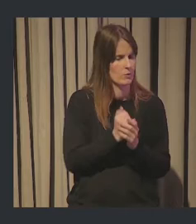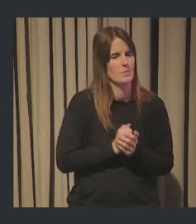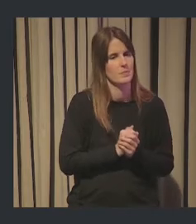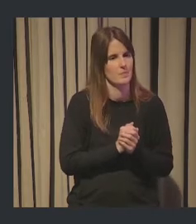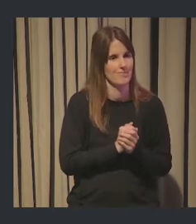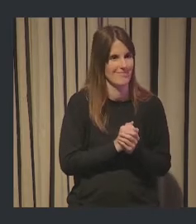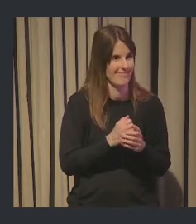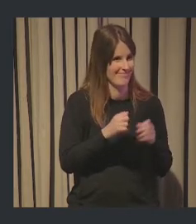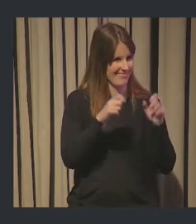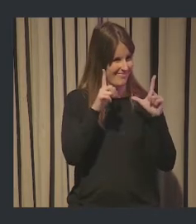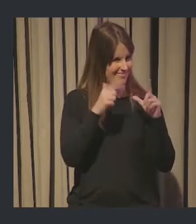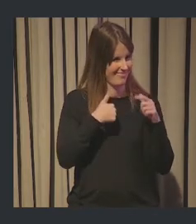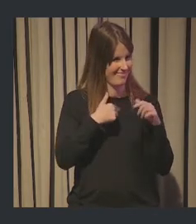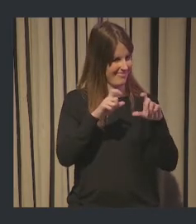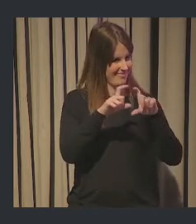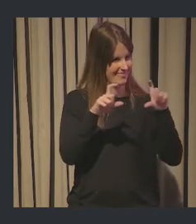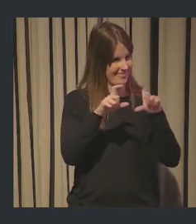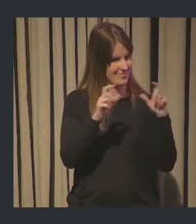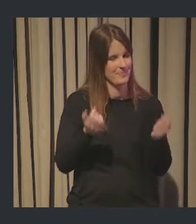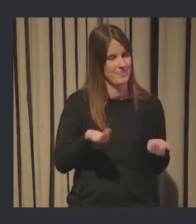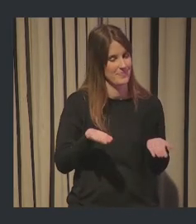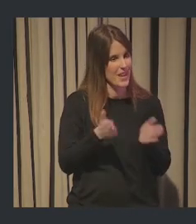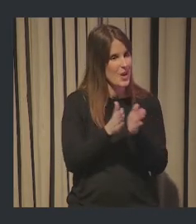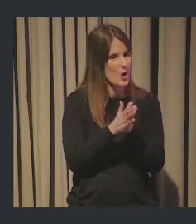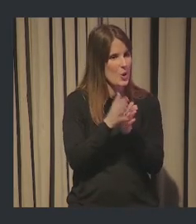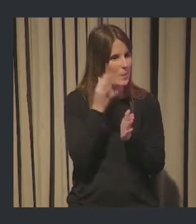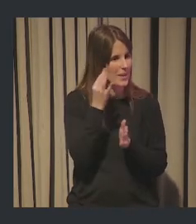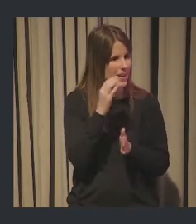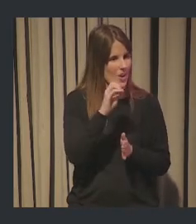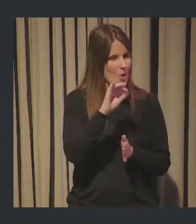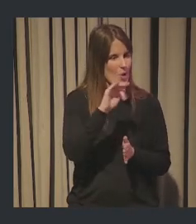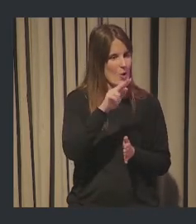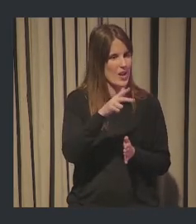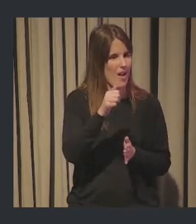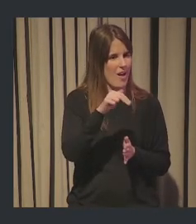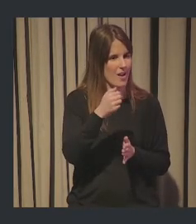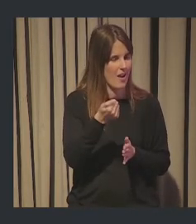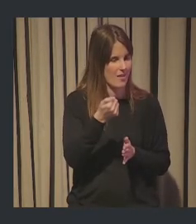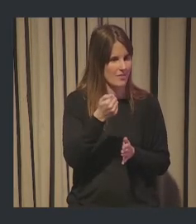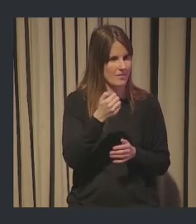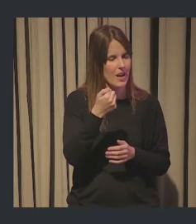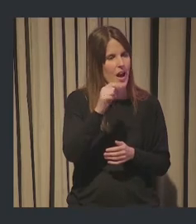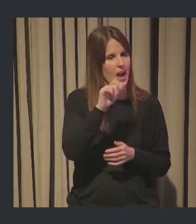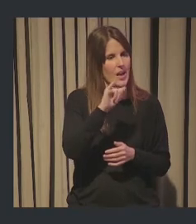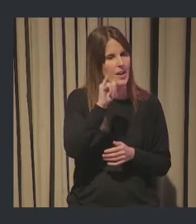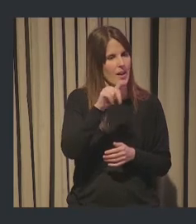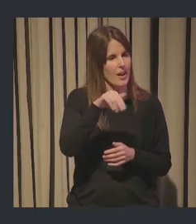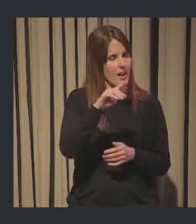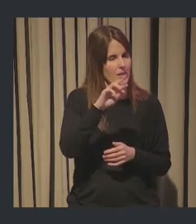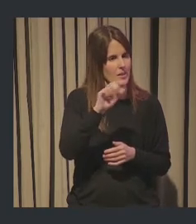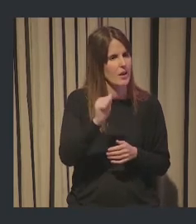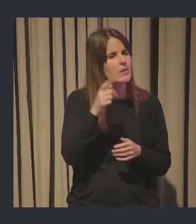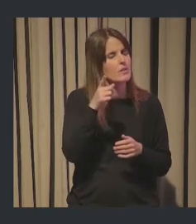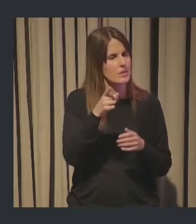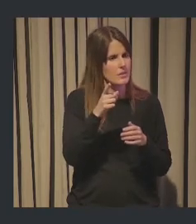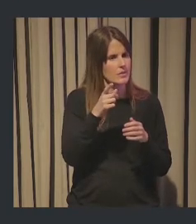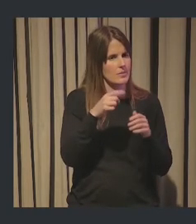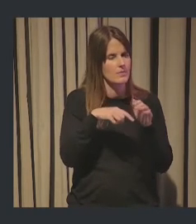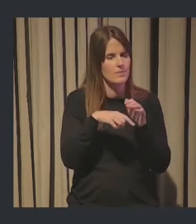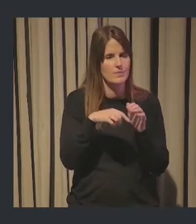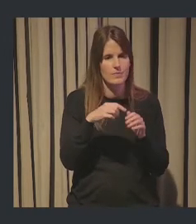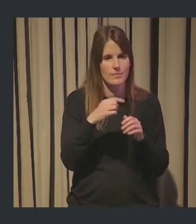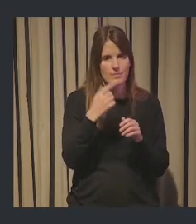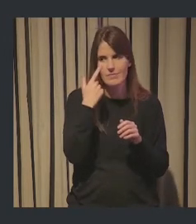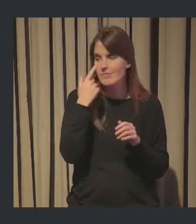pues aparece Inovasque. Entonces, aquí a mis compañeras, o Yana Blanco y a Lola Alejandre, que son las que han desarrollado todo este ejercicio. Y Ana, mira